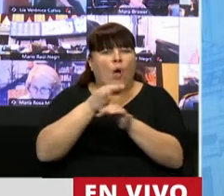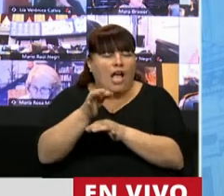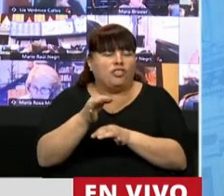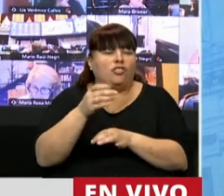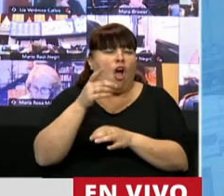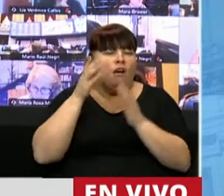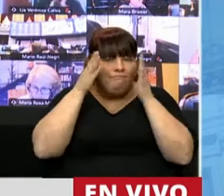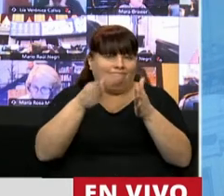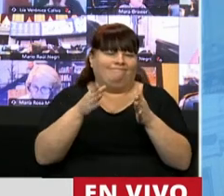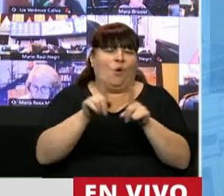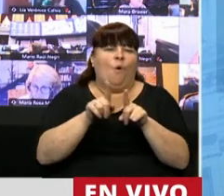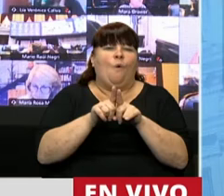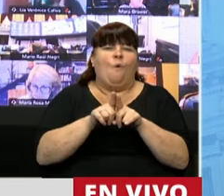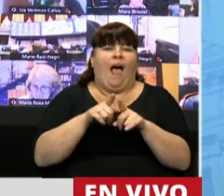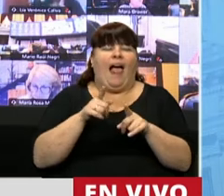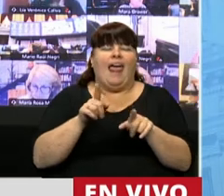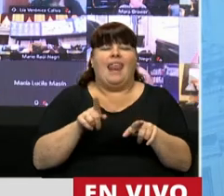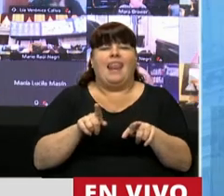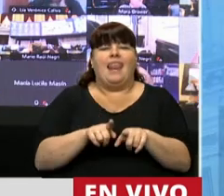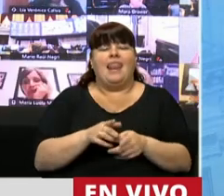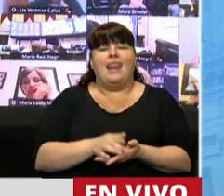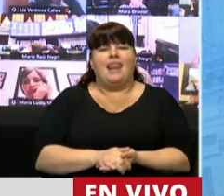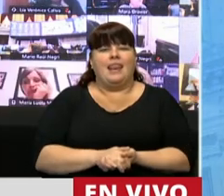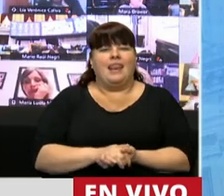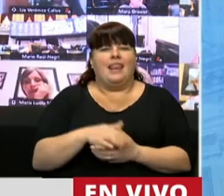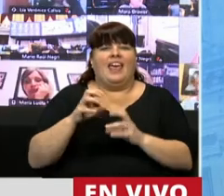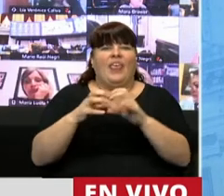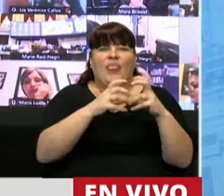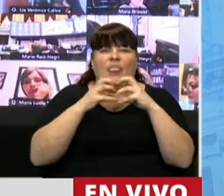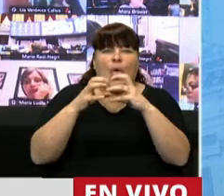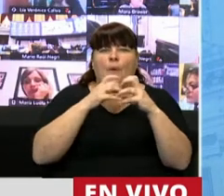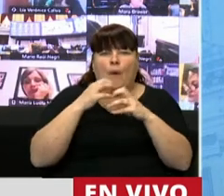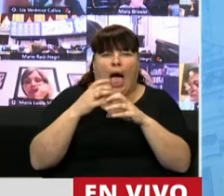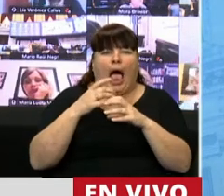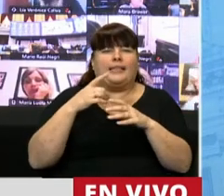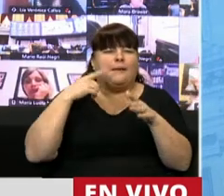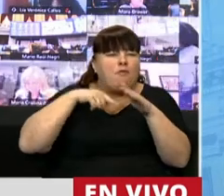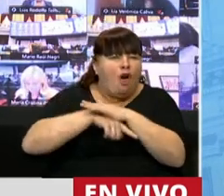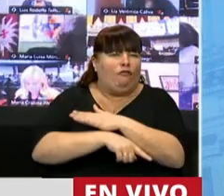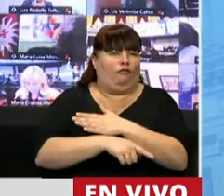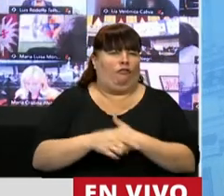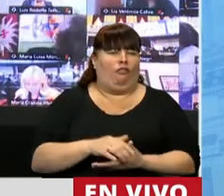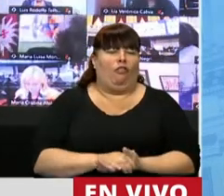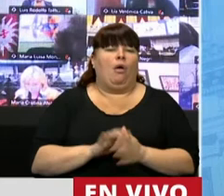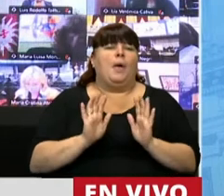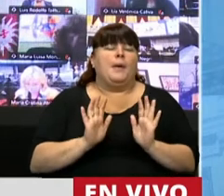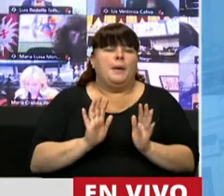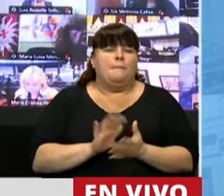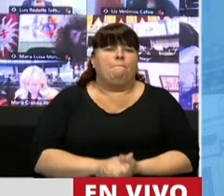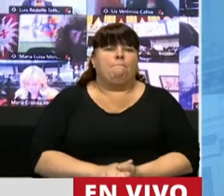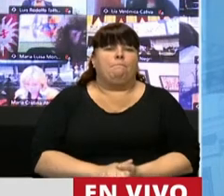tienen ese tinte que a veces llevan a llevar el debate un poco más allá también. pero